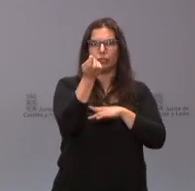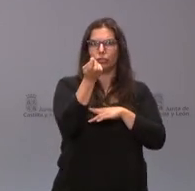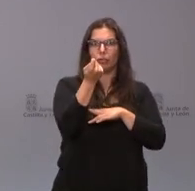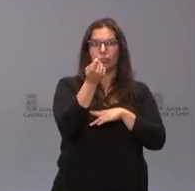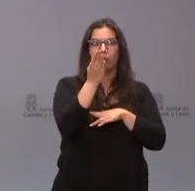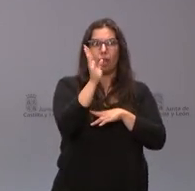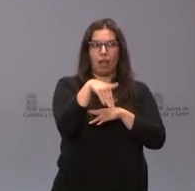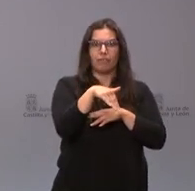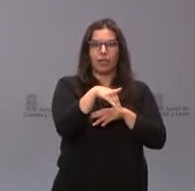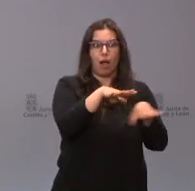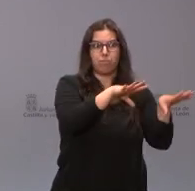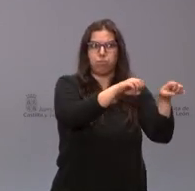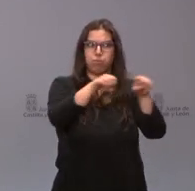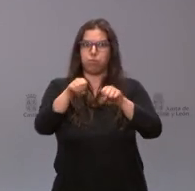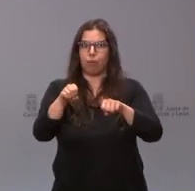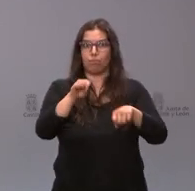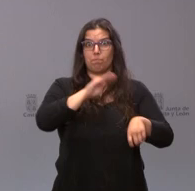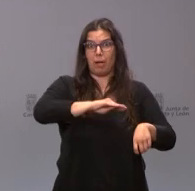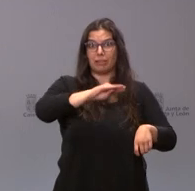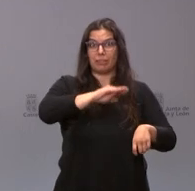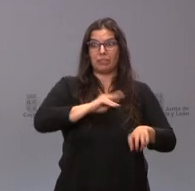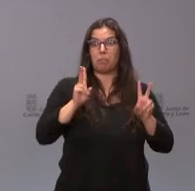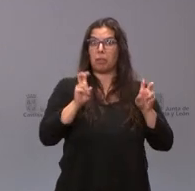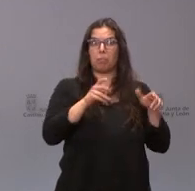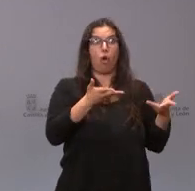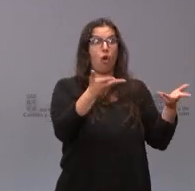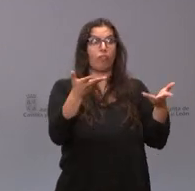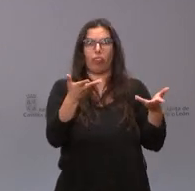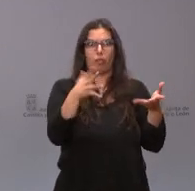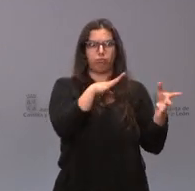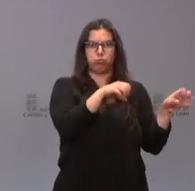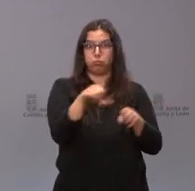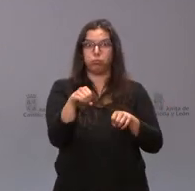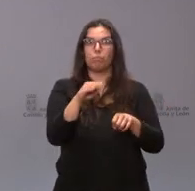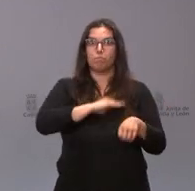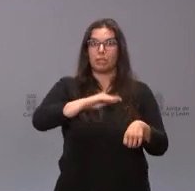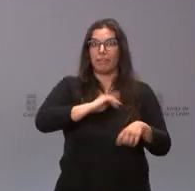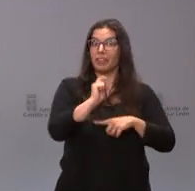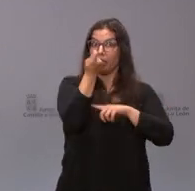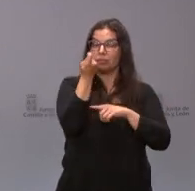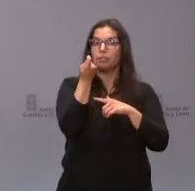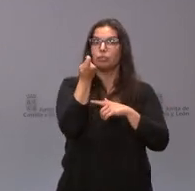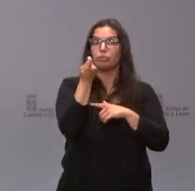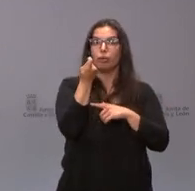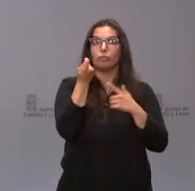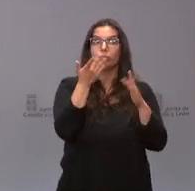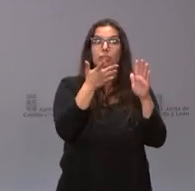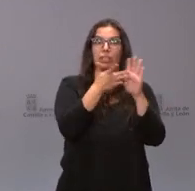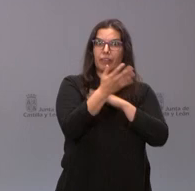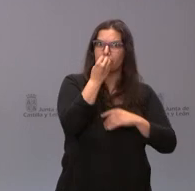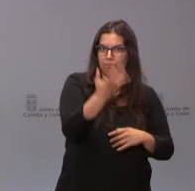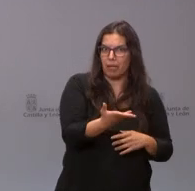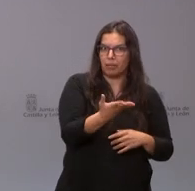una parte muy relevante de las parcelas inicialmente disponibles. Esto en sí mismo supone una valoración